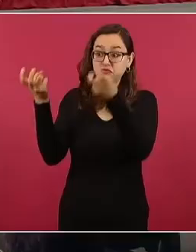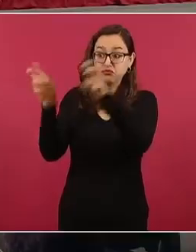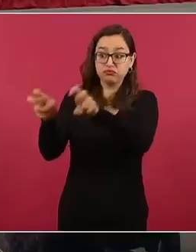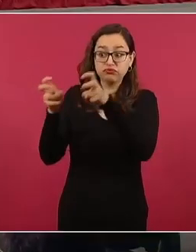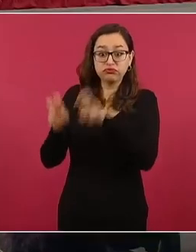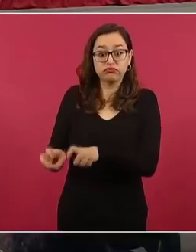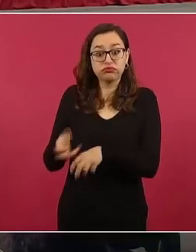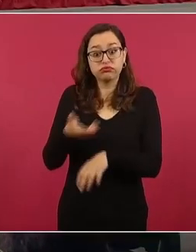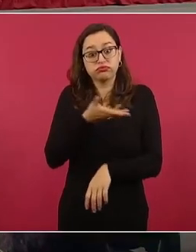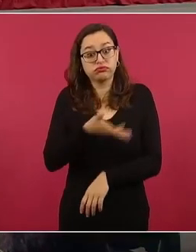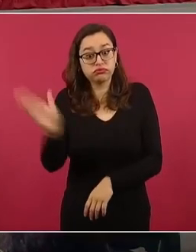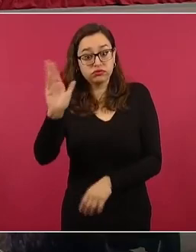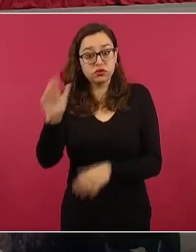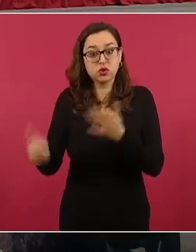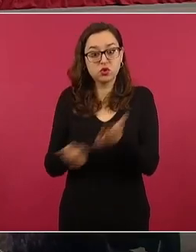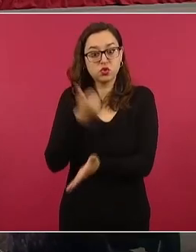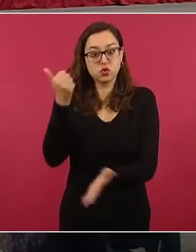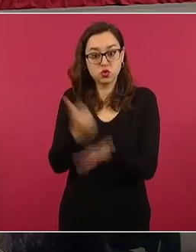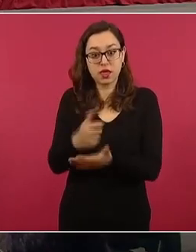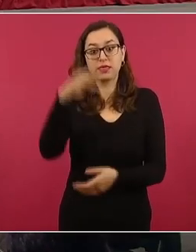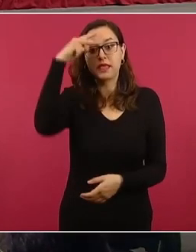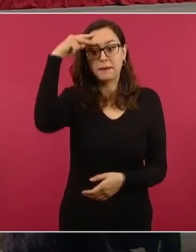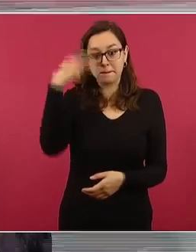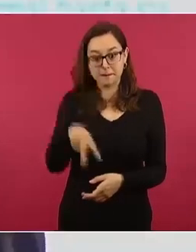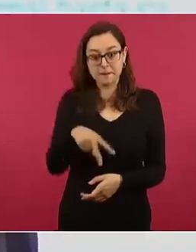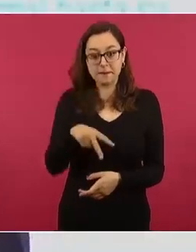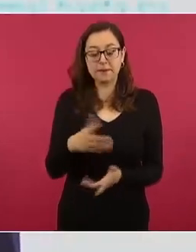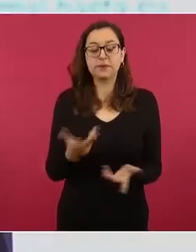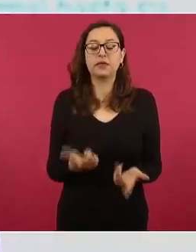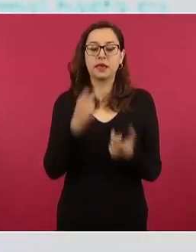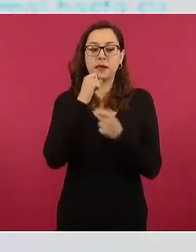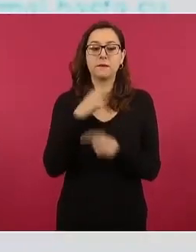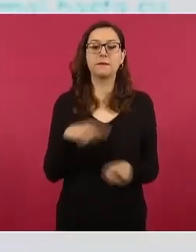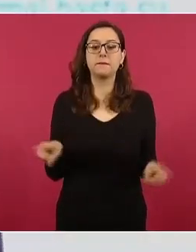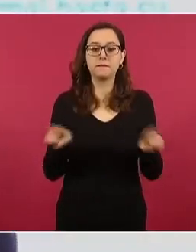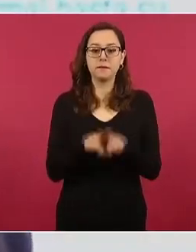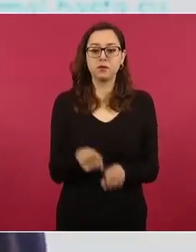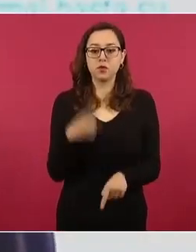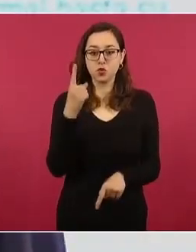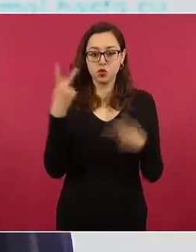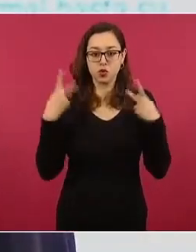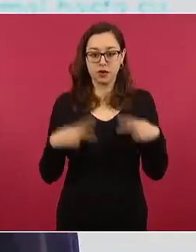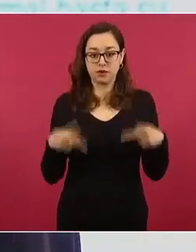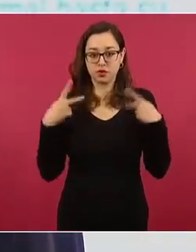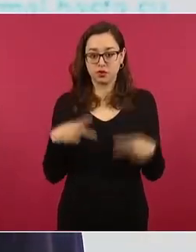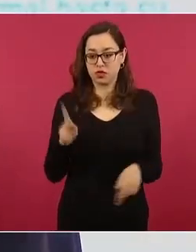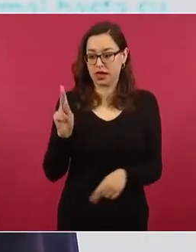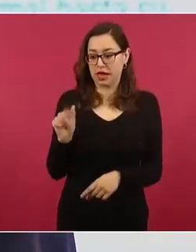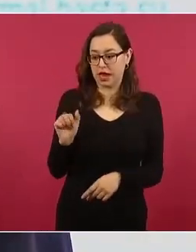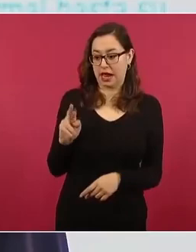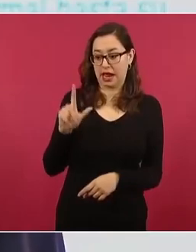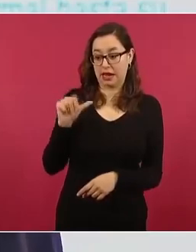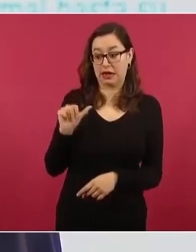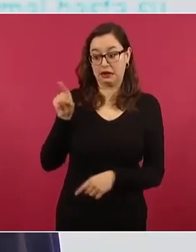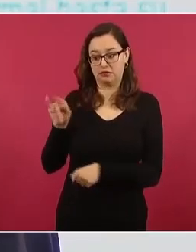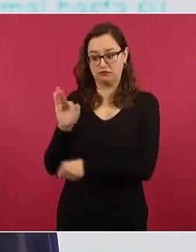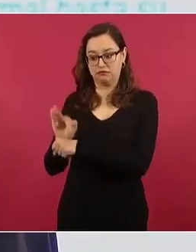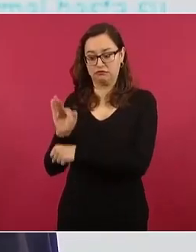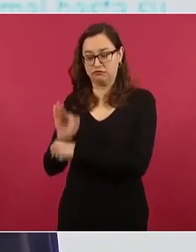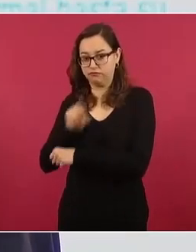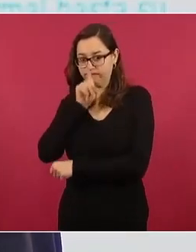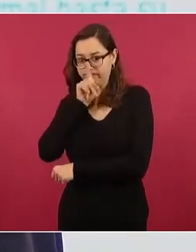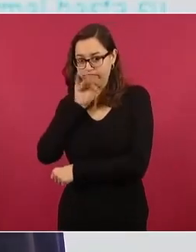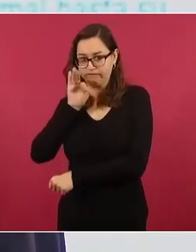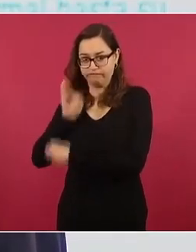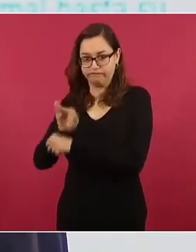pero incluso tenemos el testigo de una persona protegida, Carla, que hace mención de